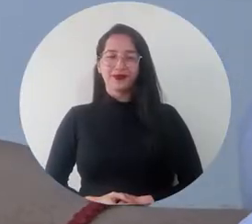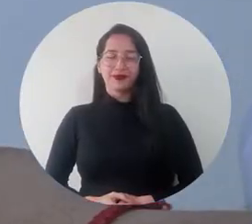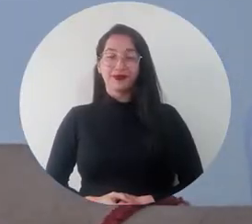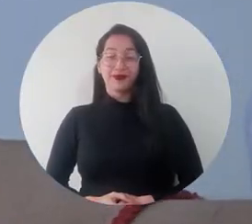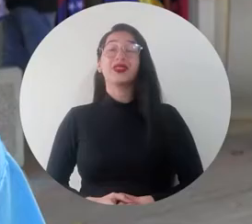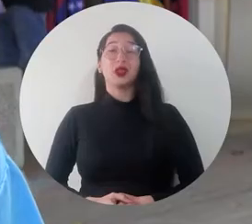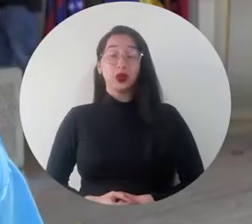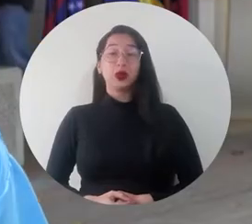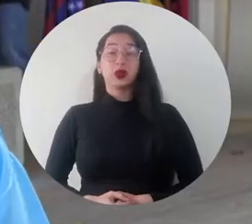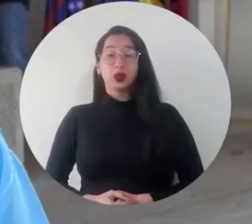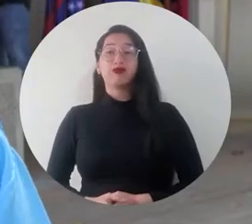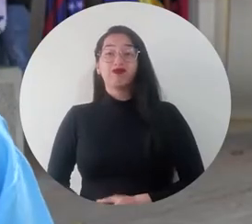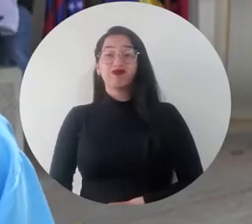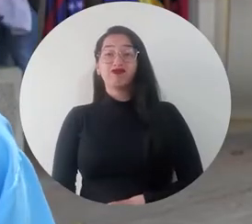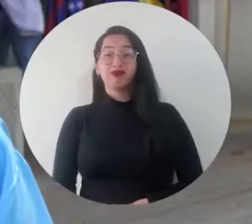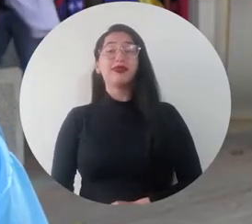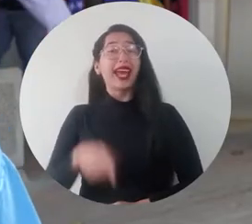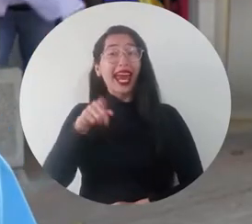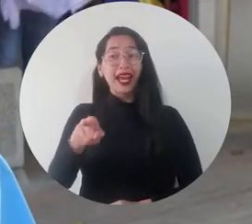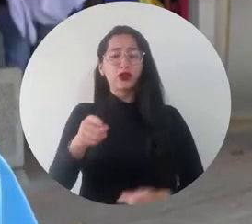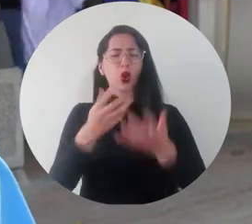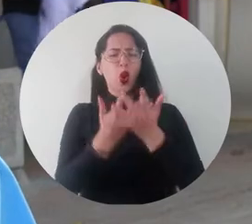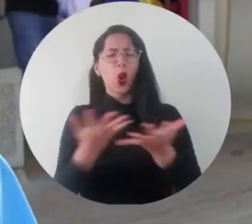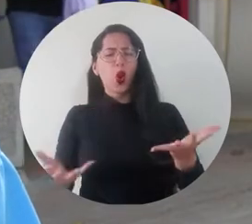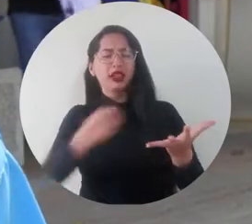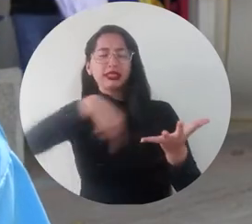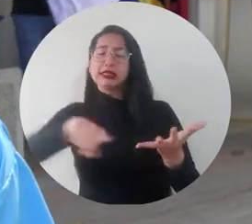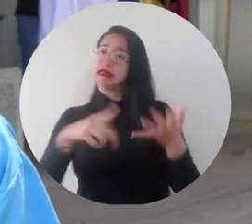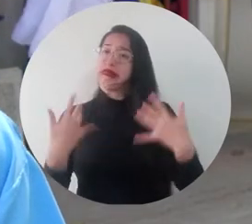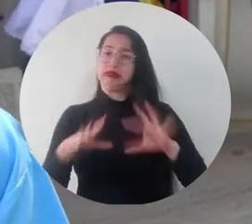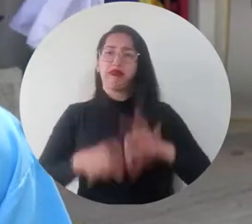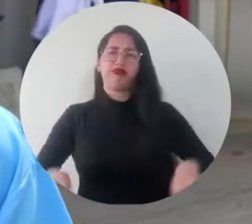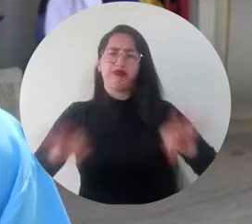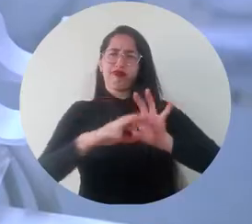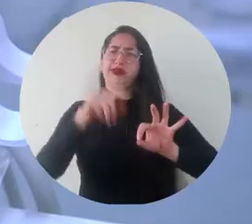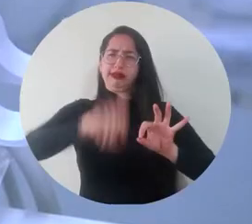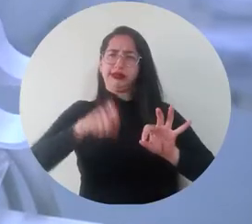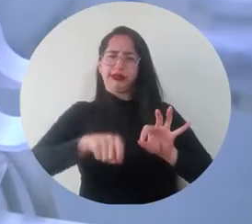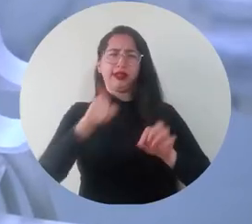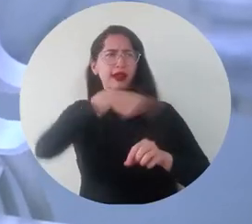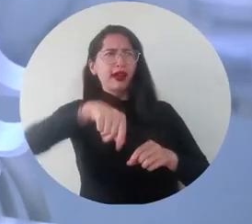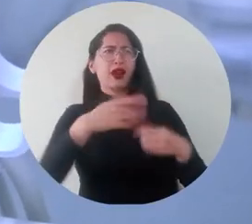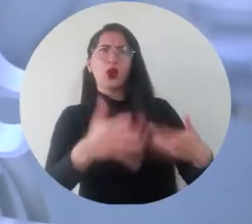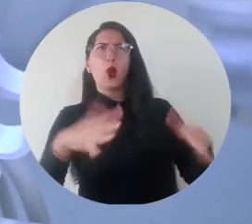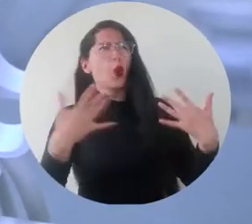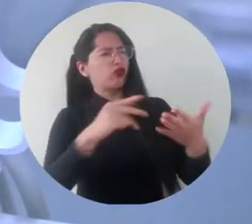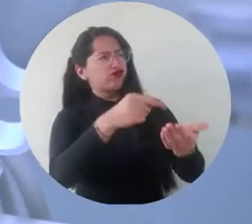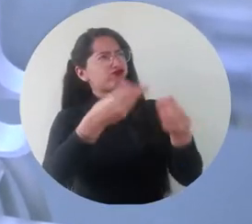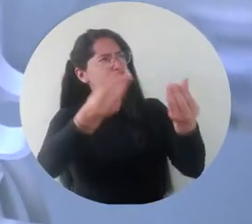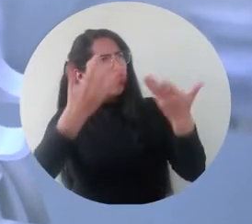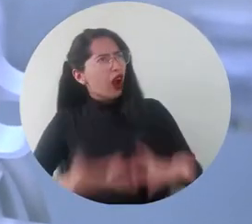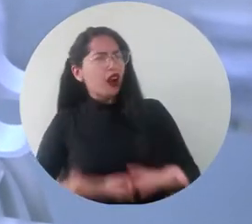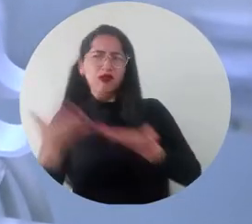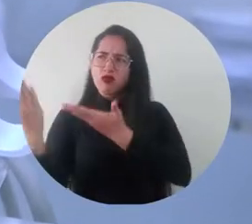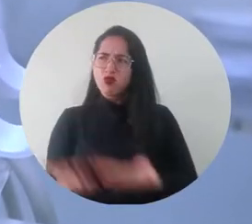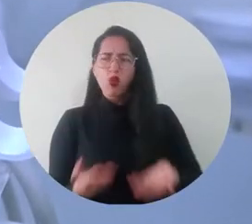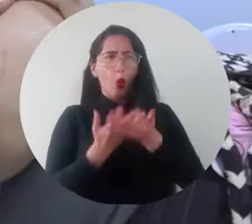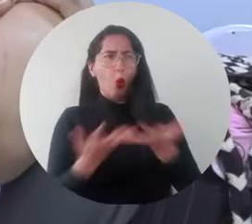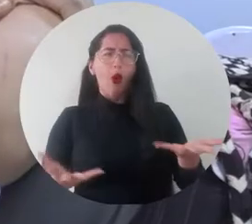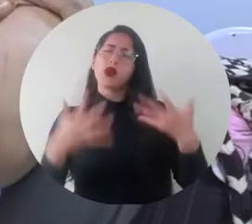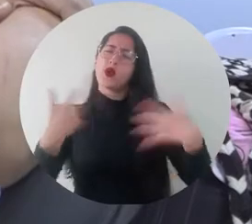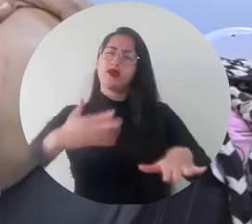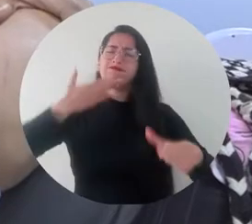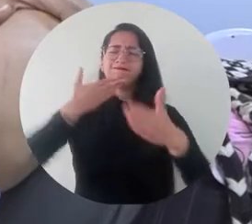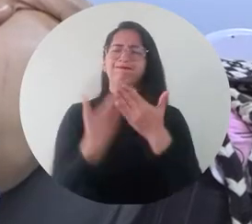Música Son equipos que son muy necesarios y pues realmente todos estamos agradecidos por la ayuda y que esperamos que